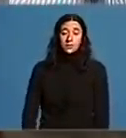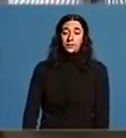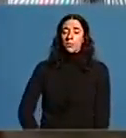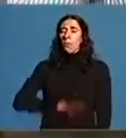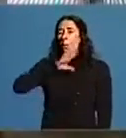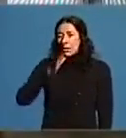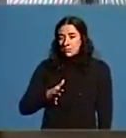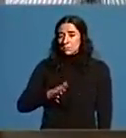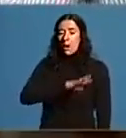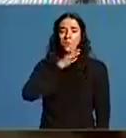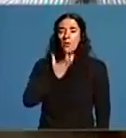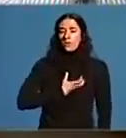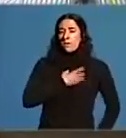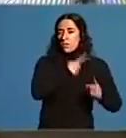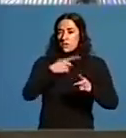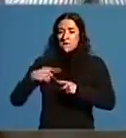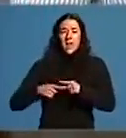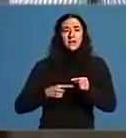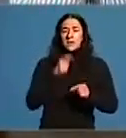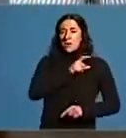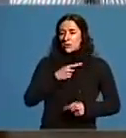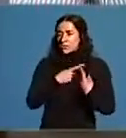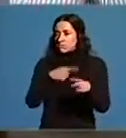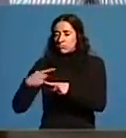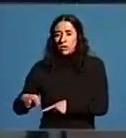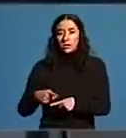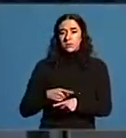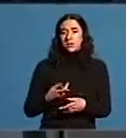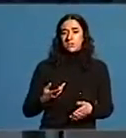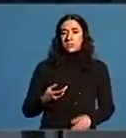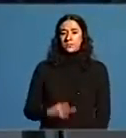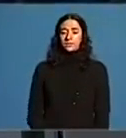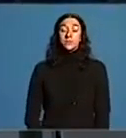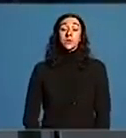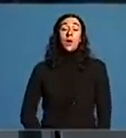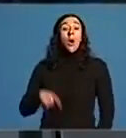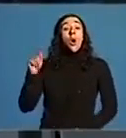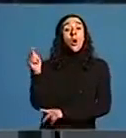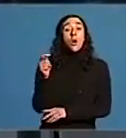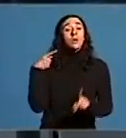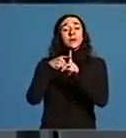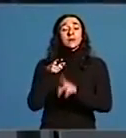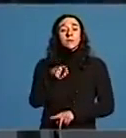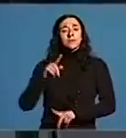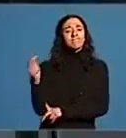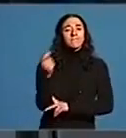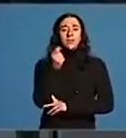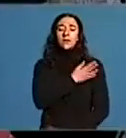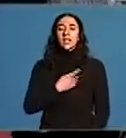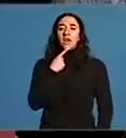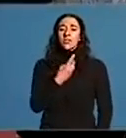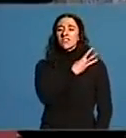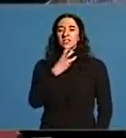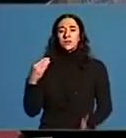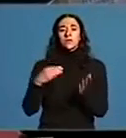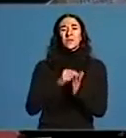Por qué? Porque son ayuntamientos distintos, de diferente tamaño, que ten diferente enfoque de las cosas. Acabar este objetivo supón un investimento medio de 300.000 euros